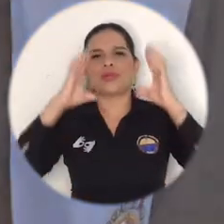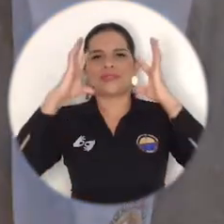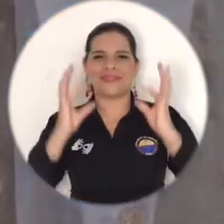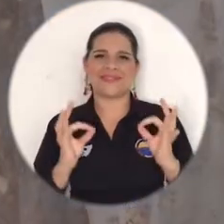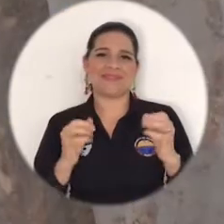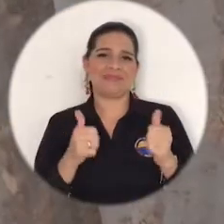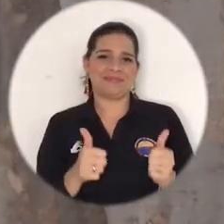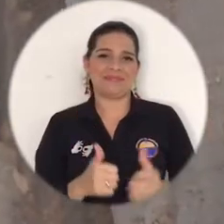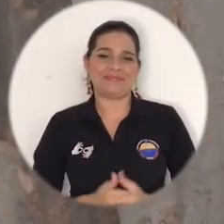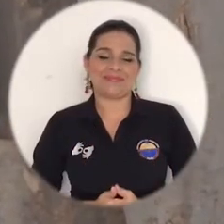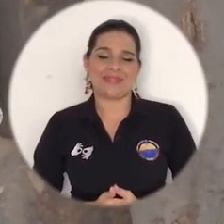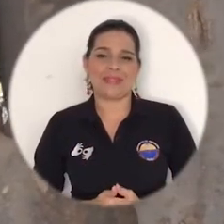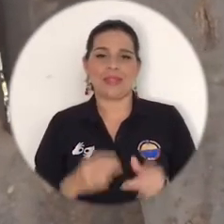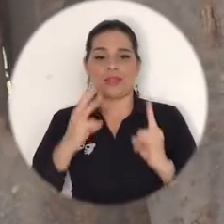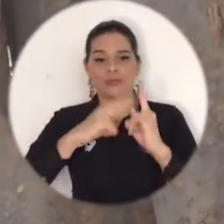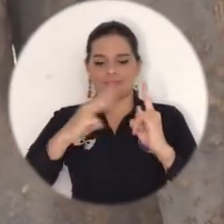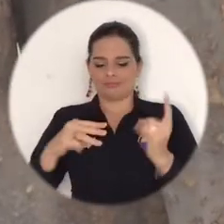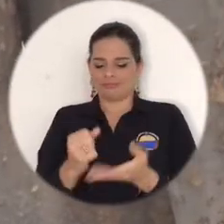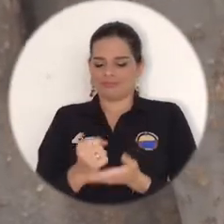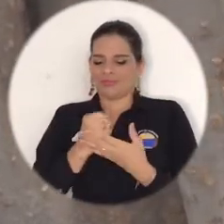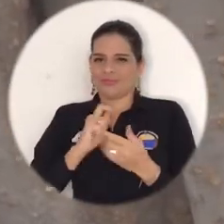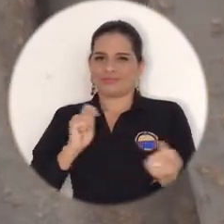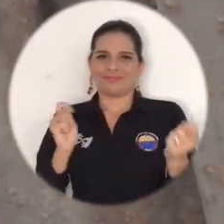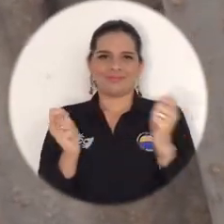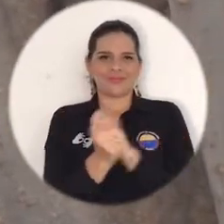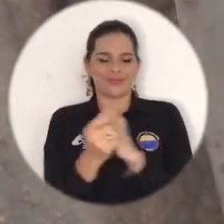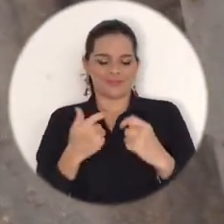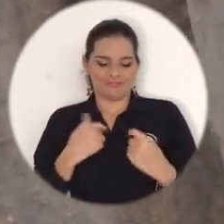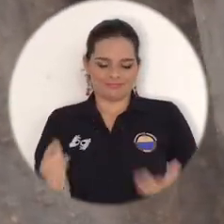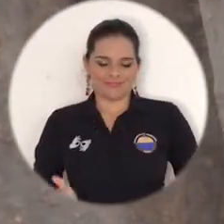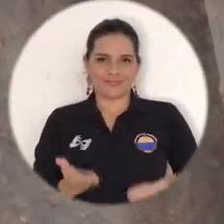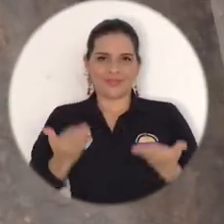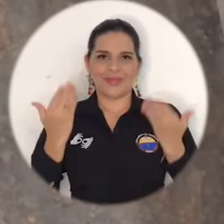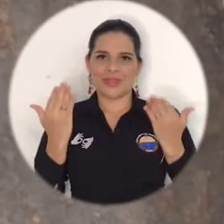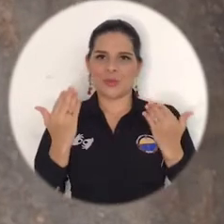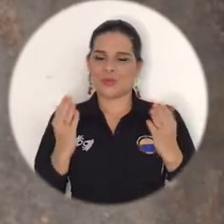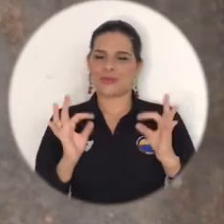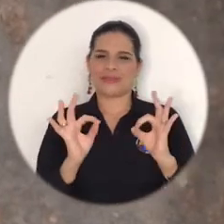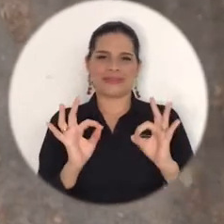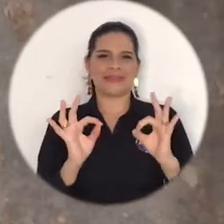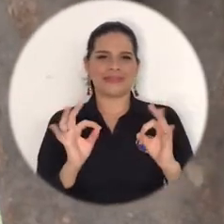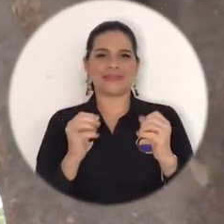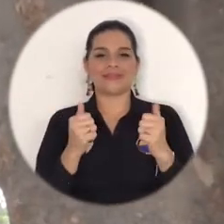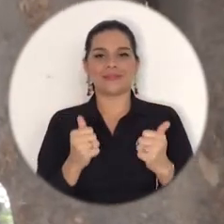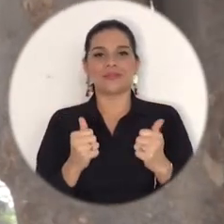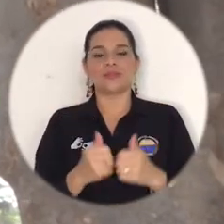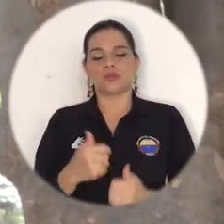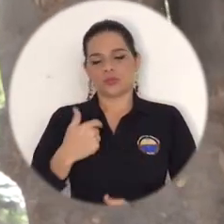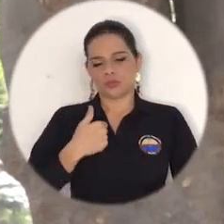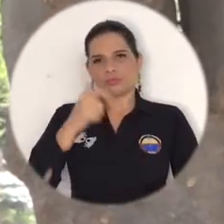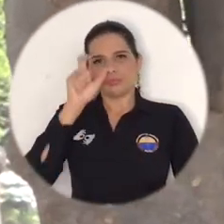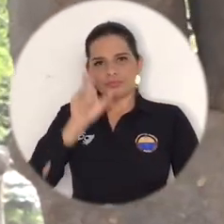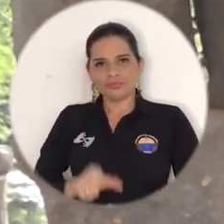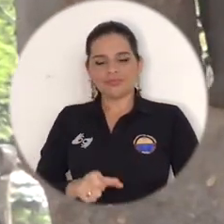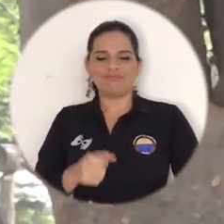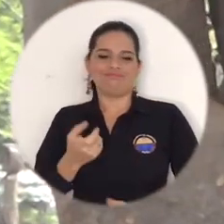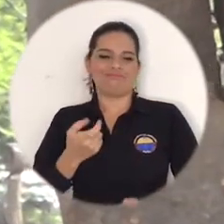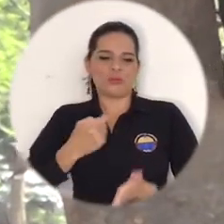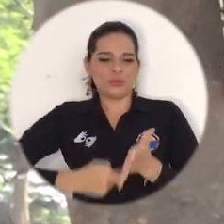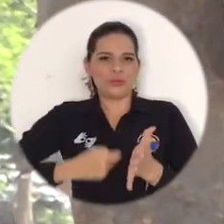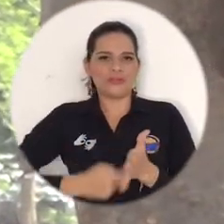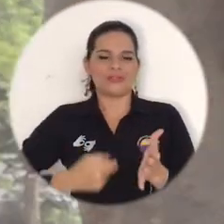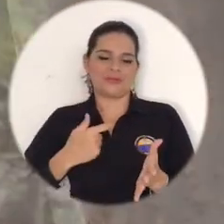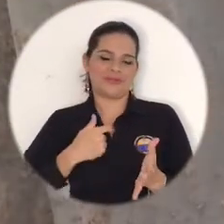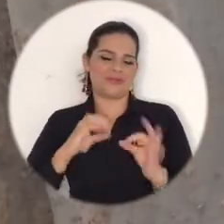título. La Universidad de Magdalena me transformó, cambió mi vida tanto en lo personal, en lo